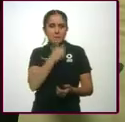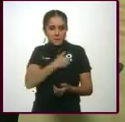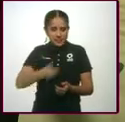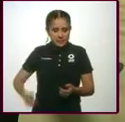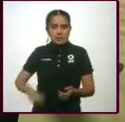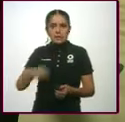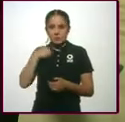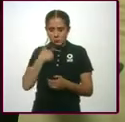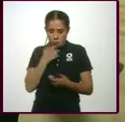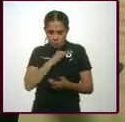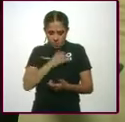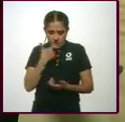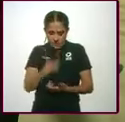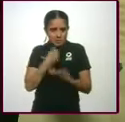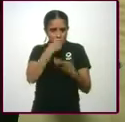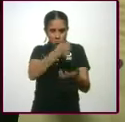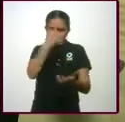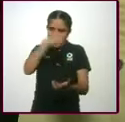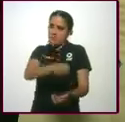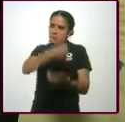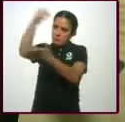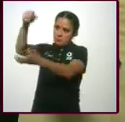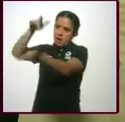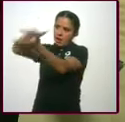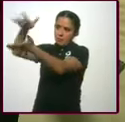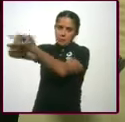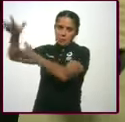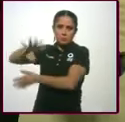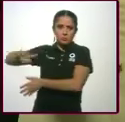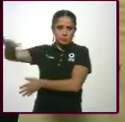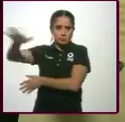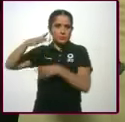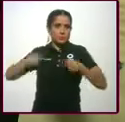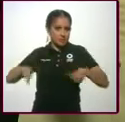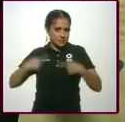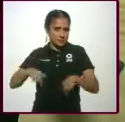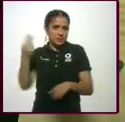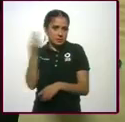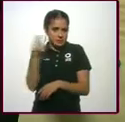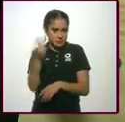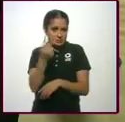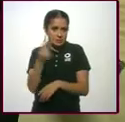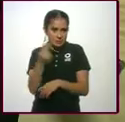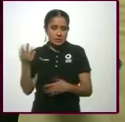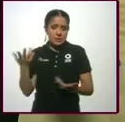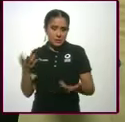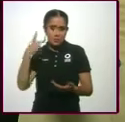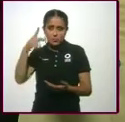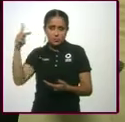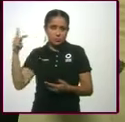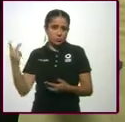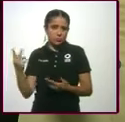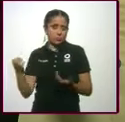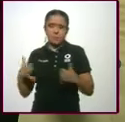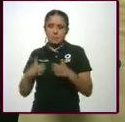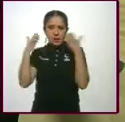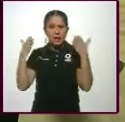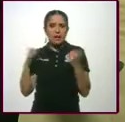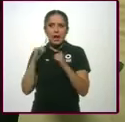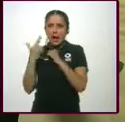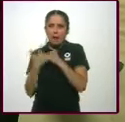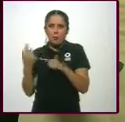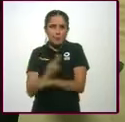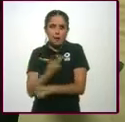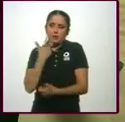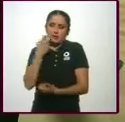para que se los enviara a estas gentes que están necesitadas de apoyo.